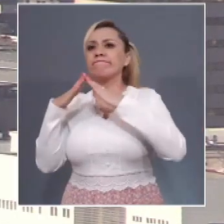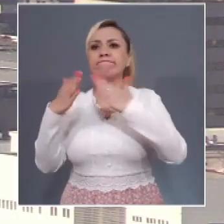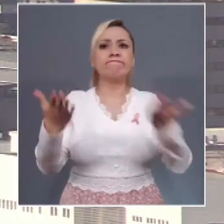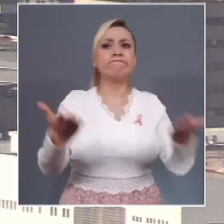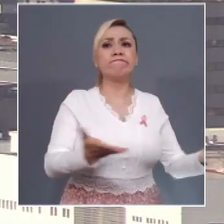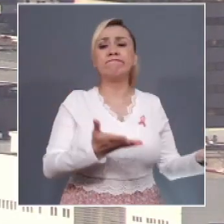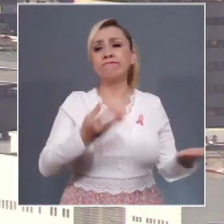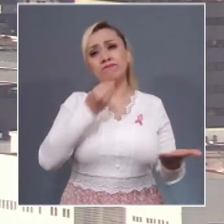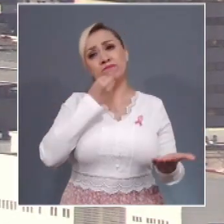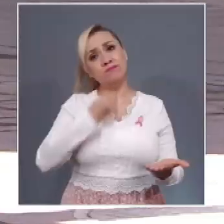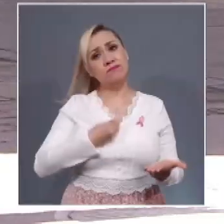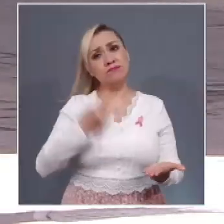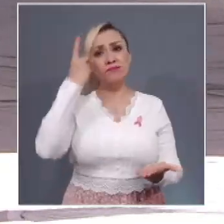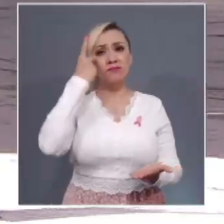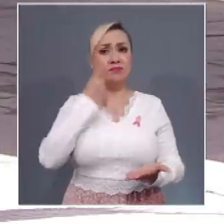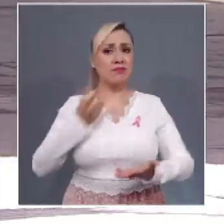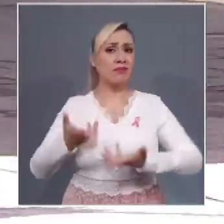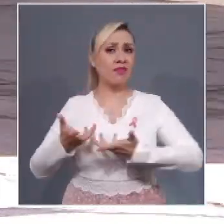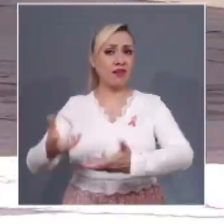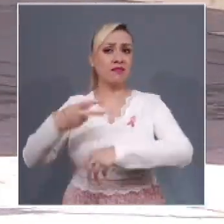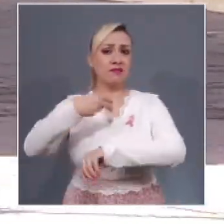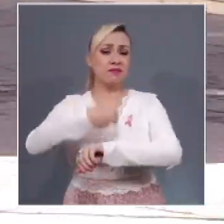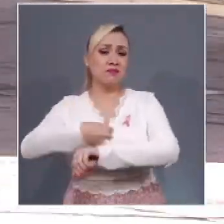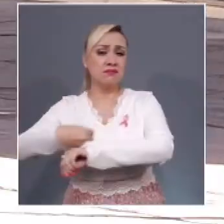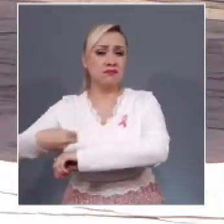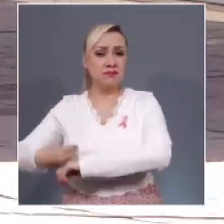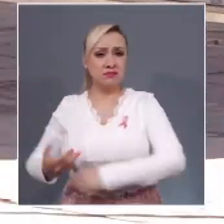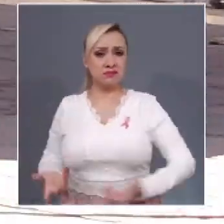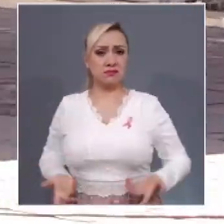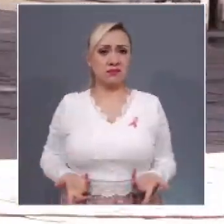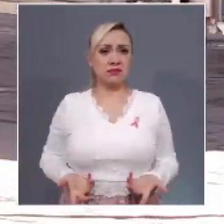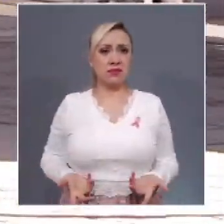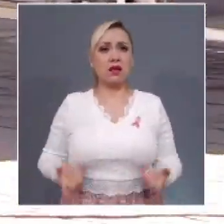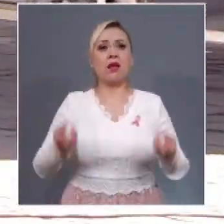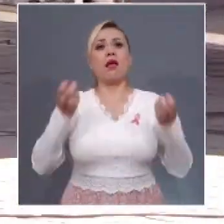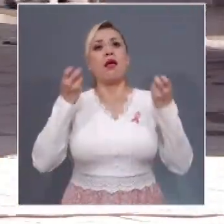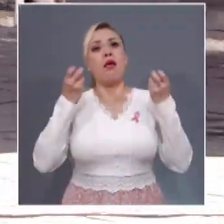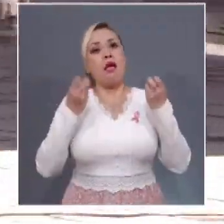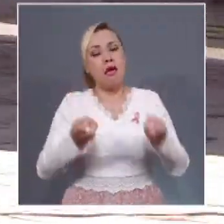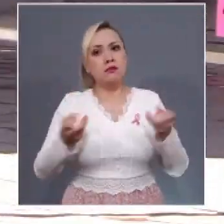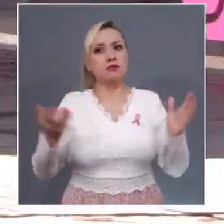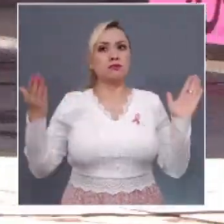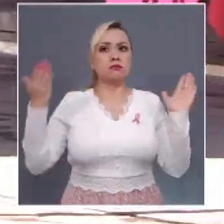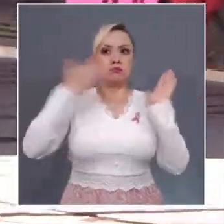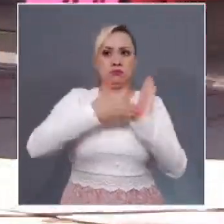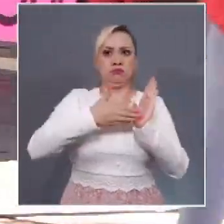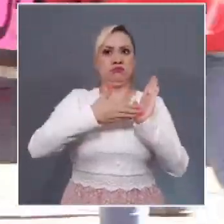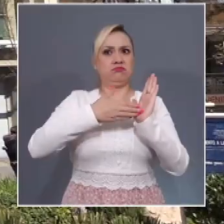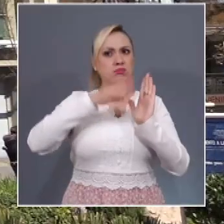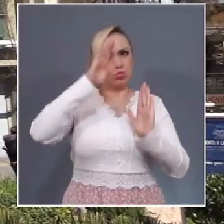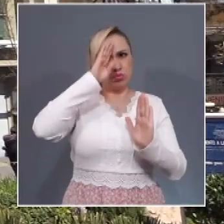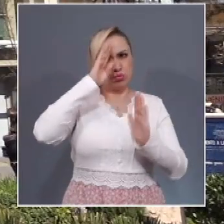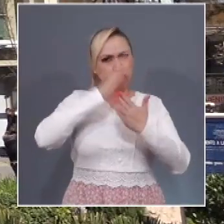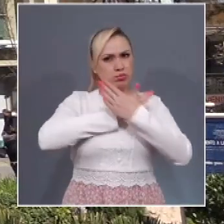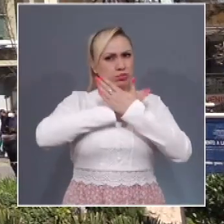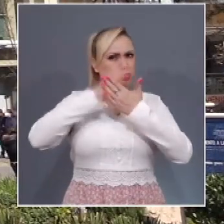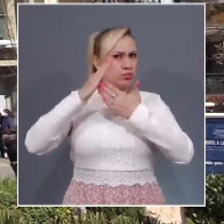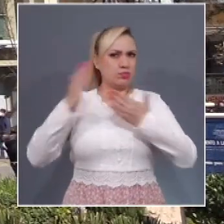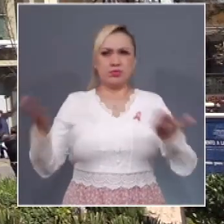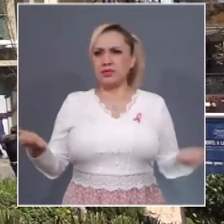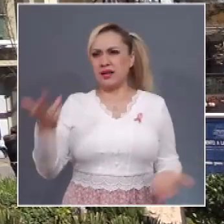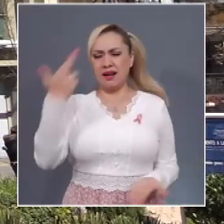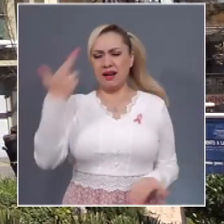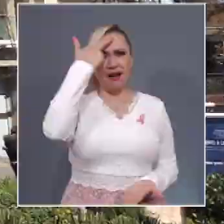pernoctar en esas circunstancias, aunado a que esa sanción no encontraba un fundamento objetivo en materia de